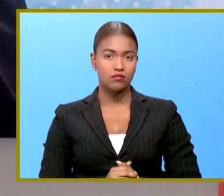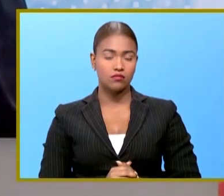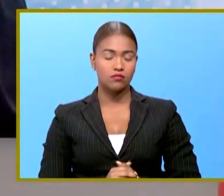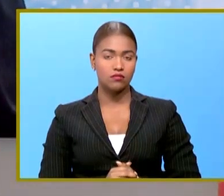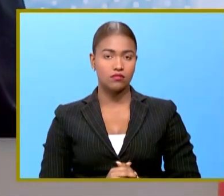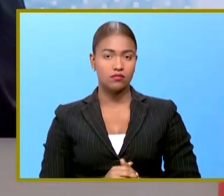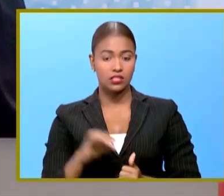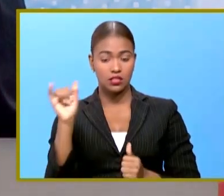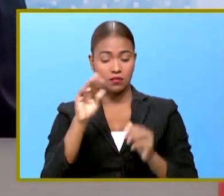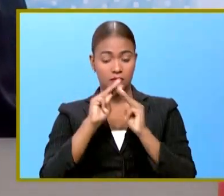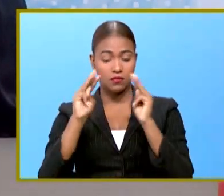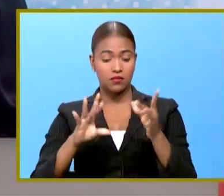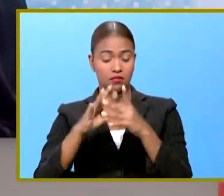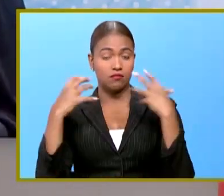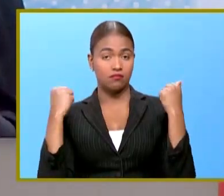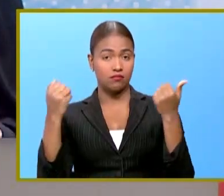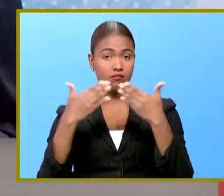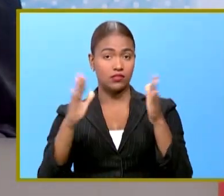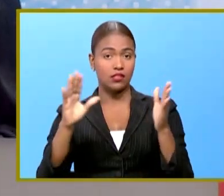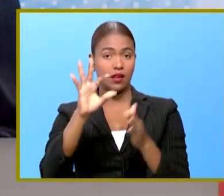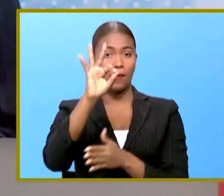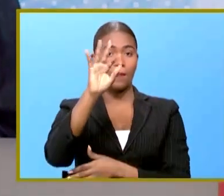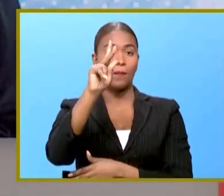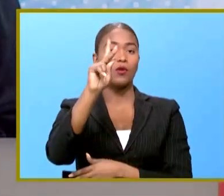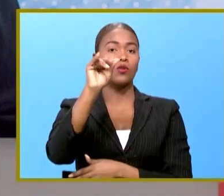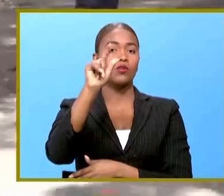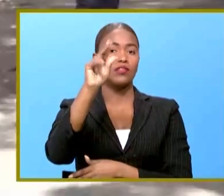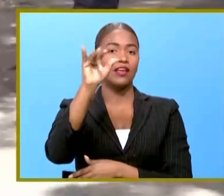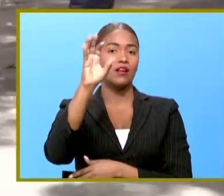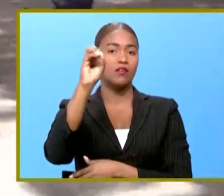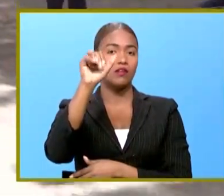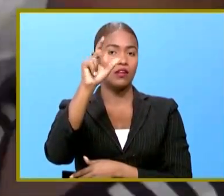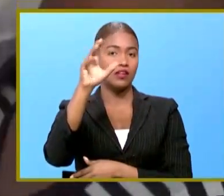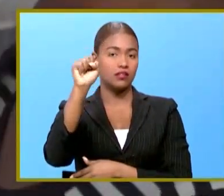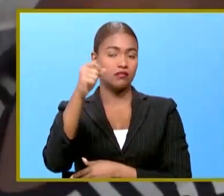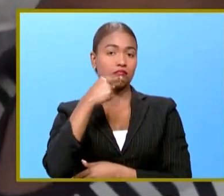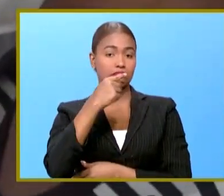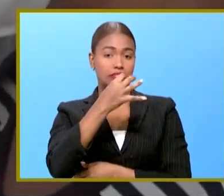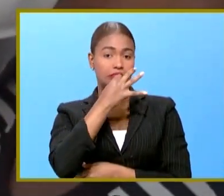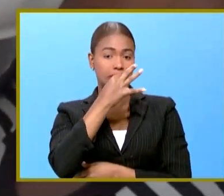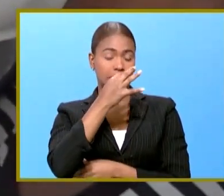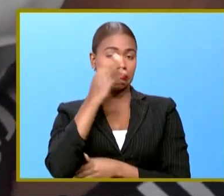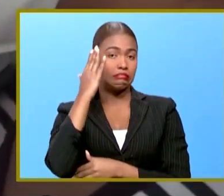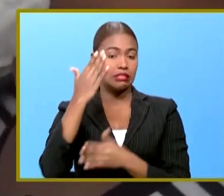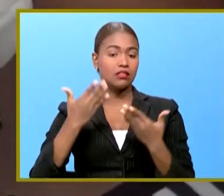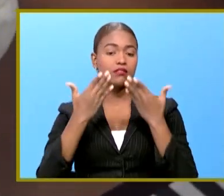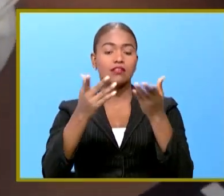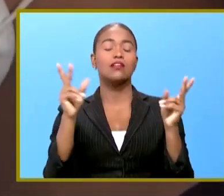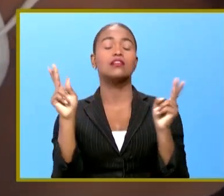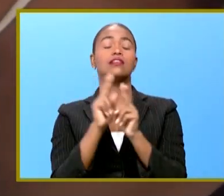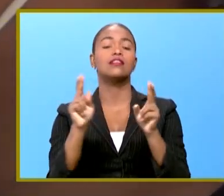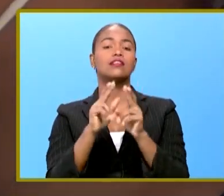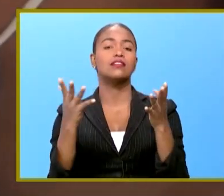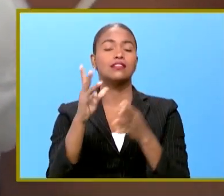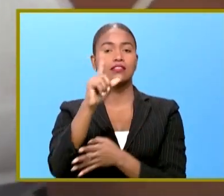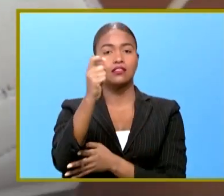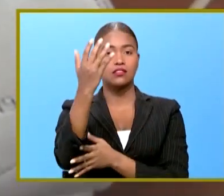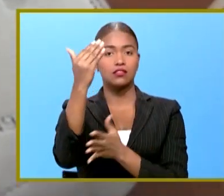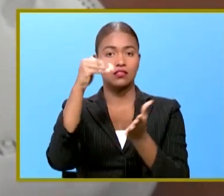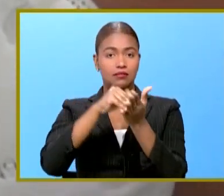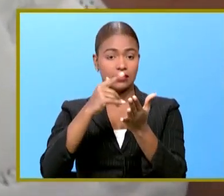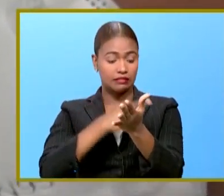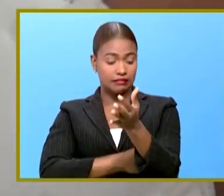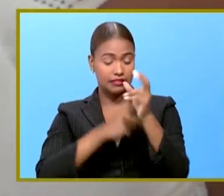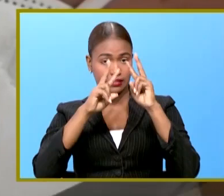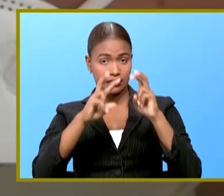en tanto el Ministro de Salud Pública Dr. Plutarco Arias informó que en las próximas horas estarán disponibles 115.000